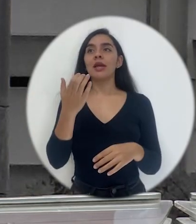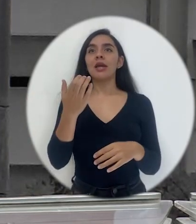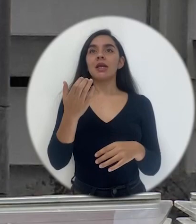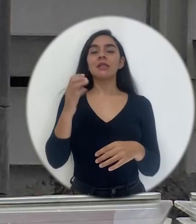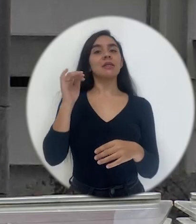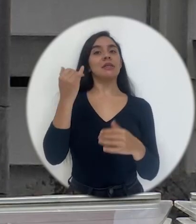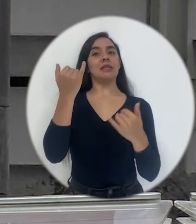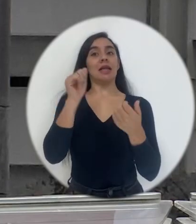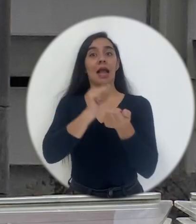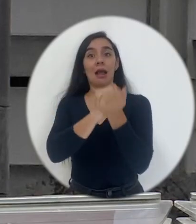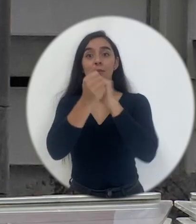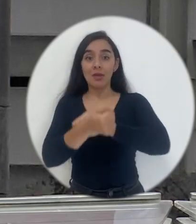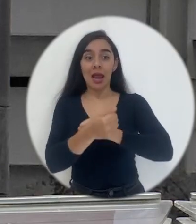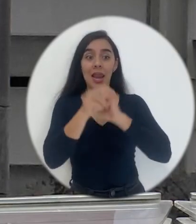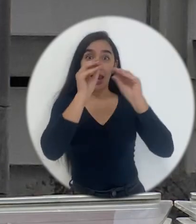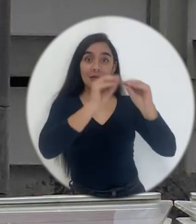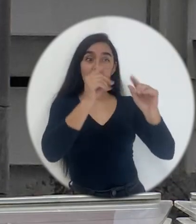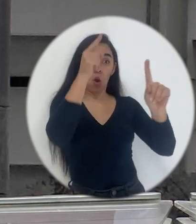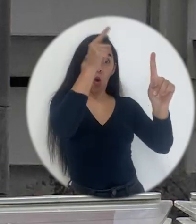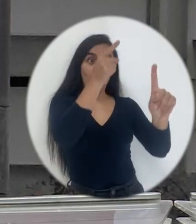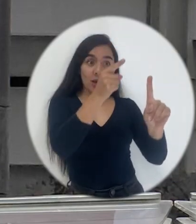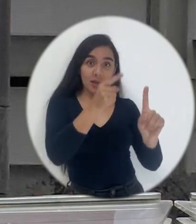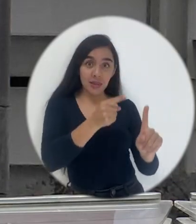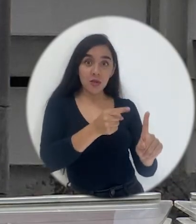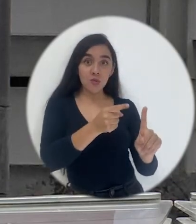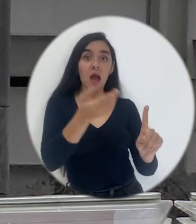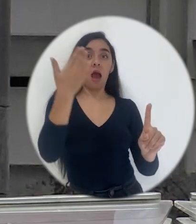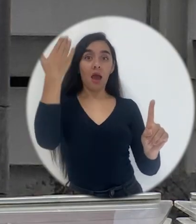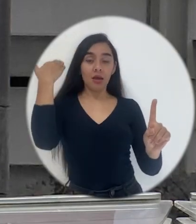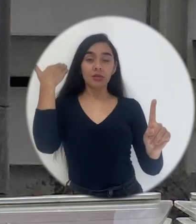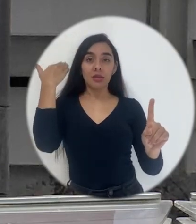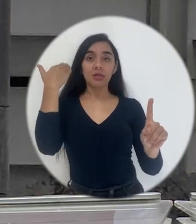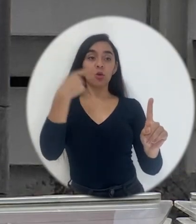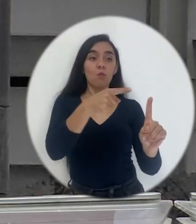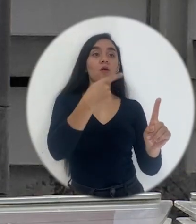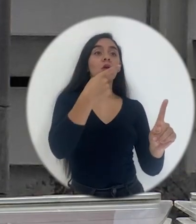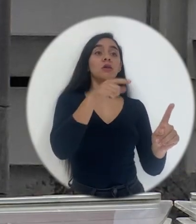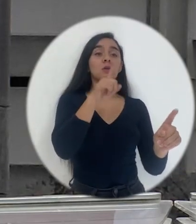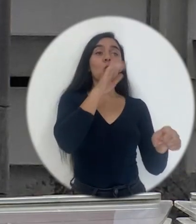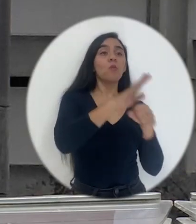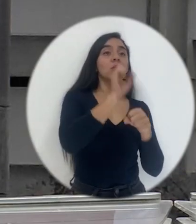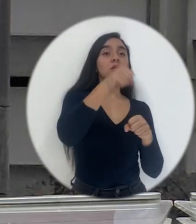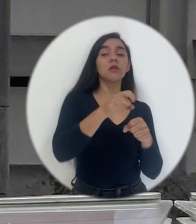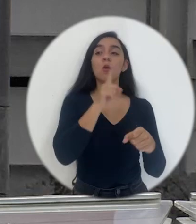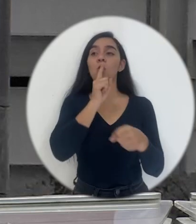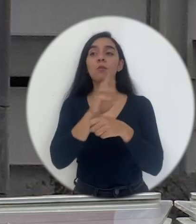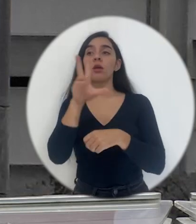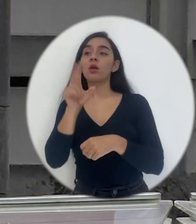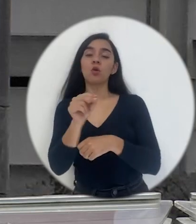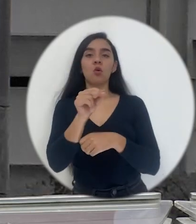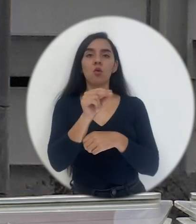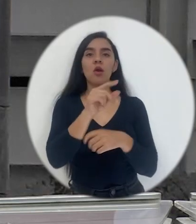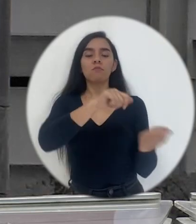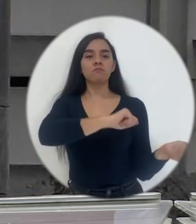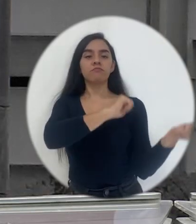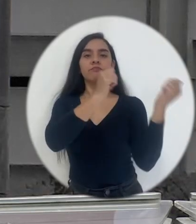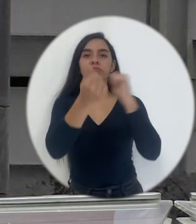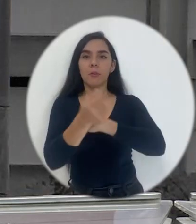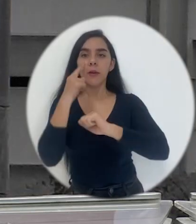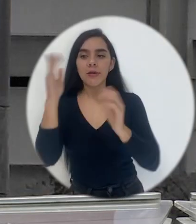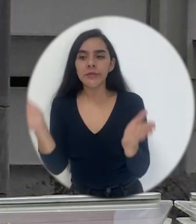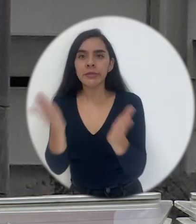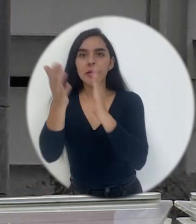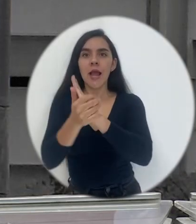no fuese una enseñanza por objetivos, ¿verdad? Casi que cerrados, simple y sencillamente se cumplió o no se cumplió, sino más bien dirigidas a